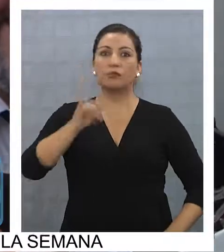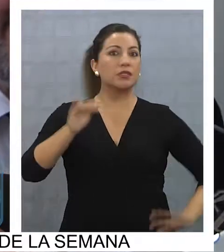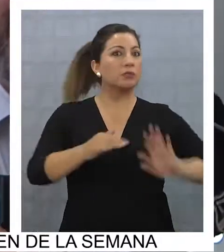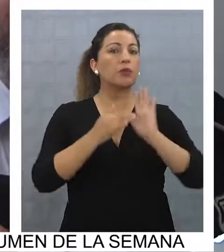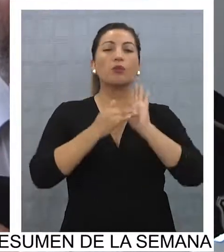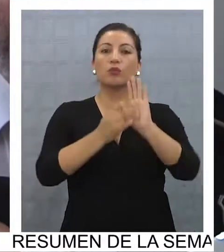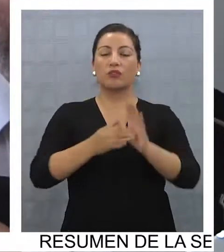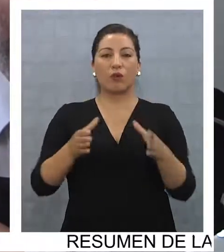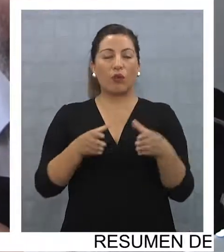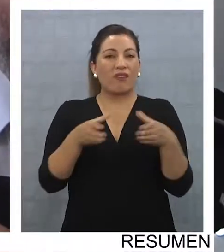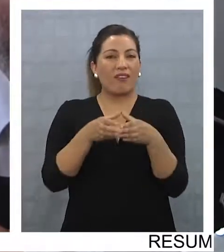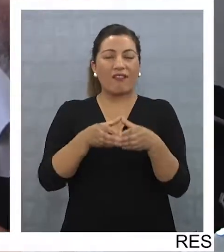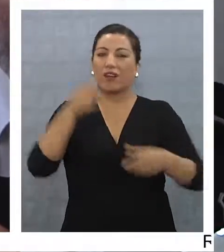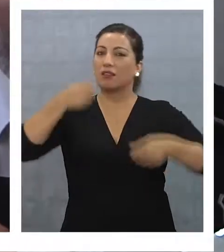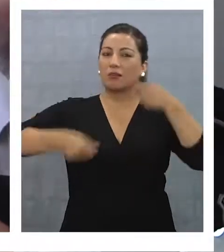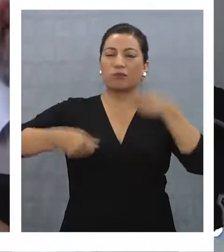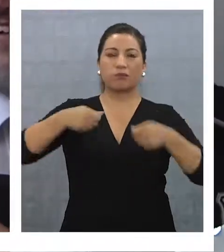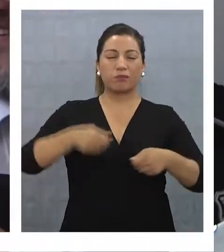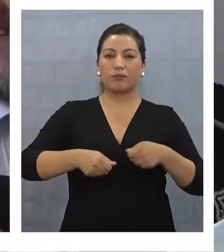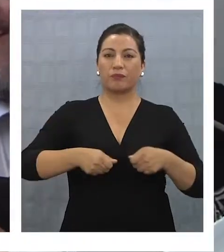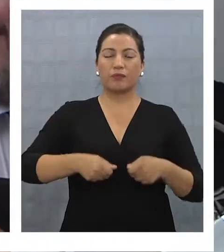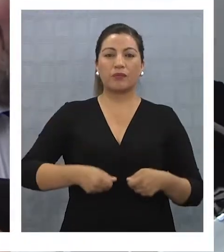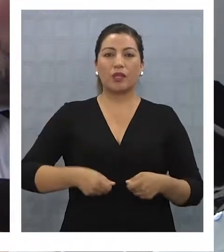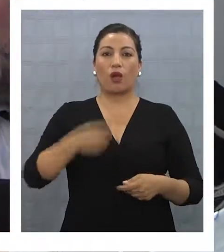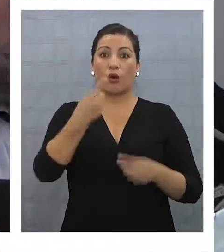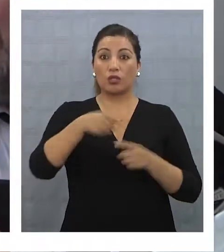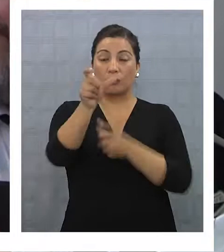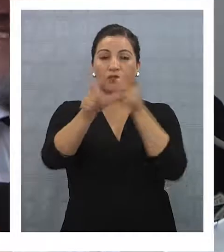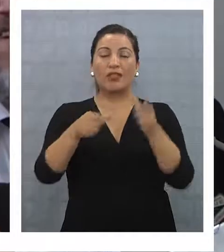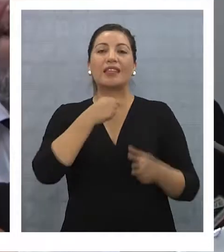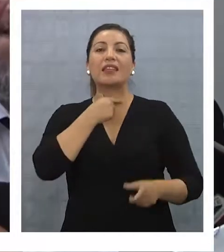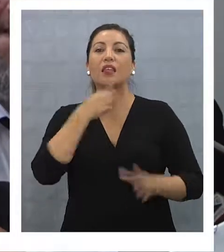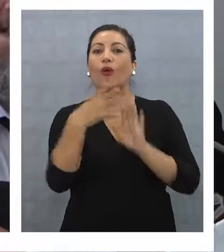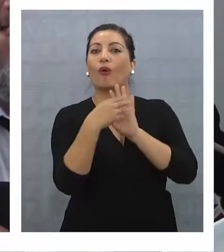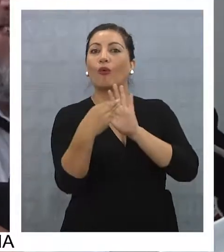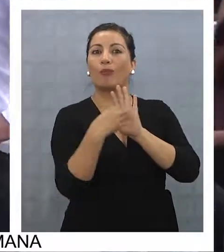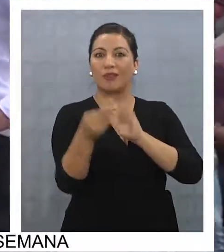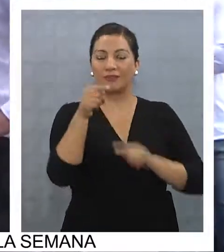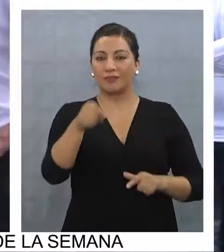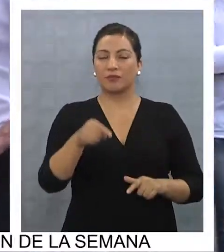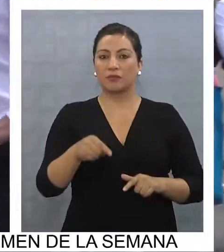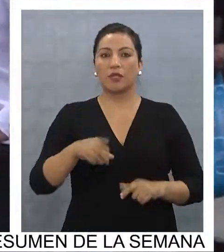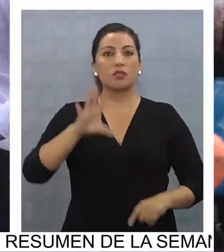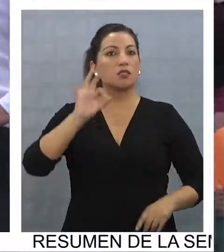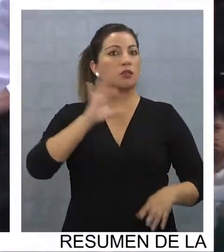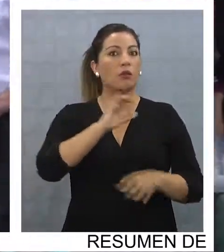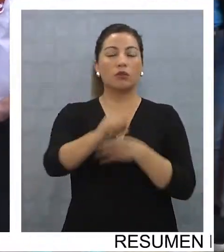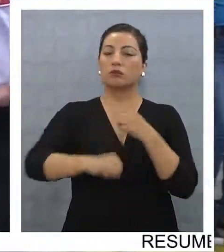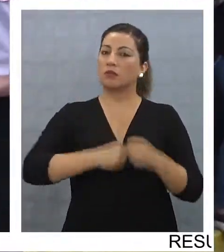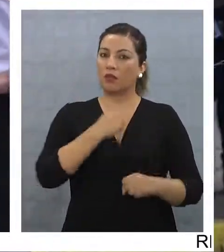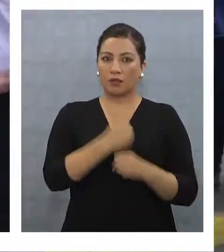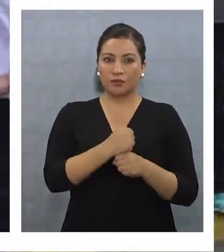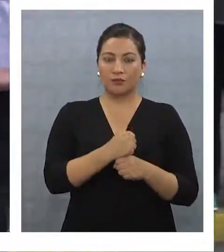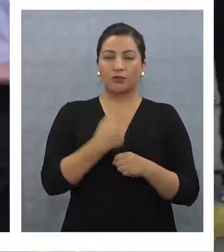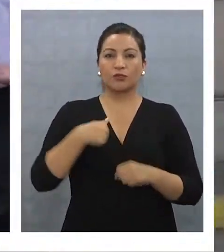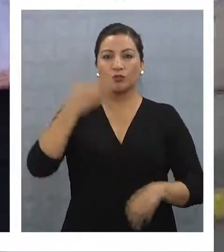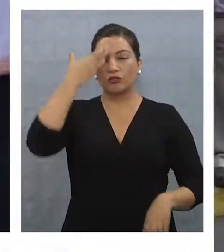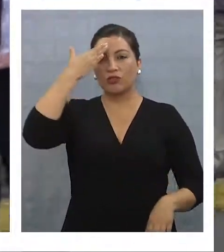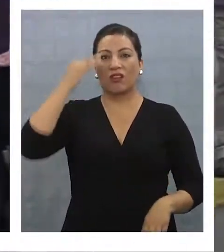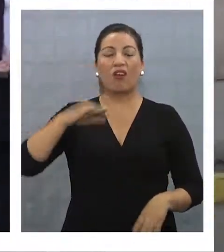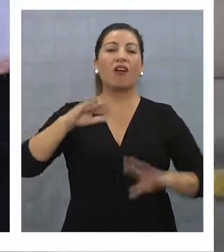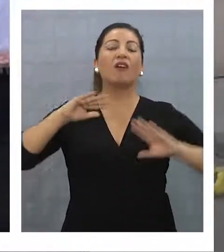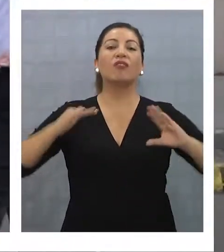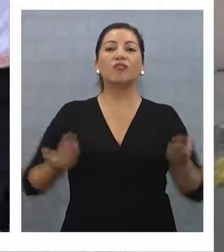por tener una banda, fue referente de formaciones de mucho tiempo, y 50 años yo creo que se